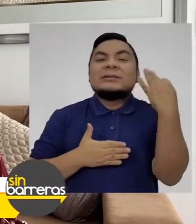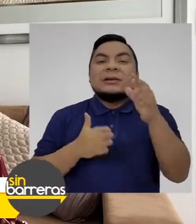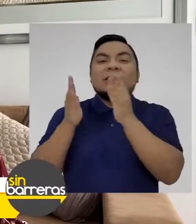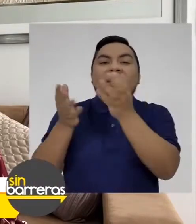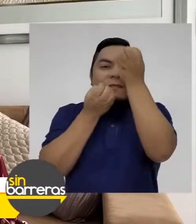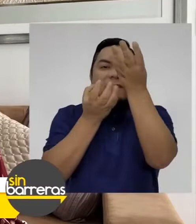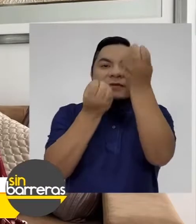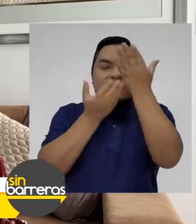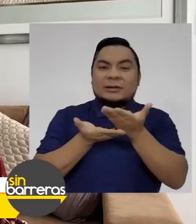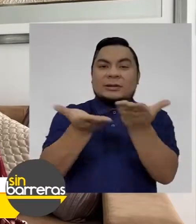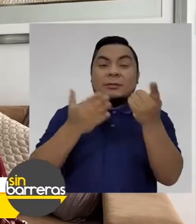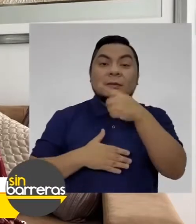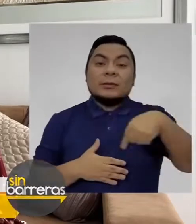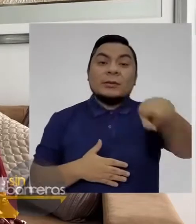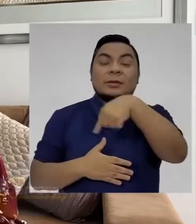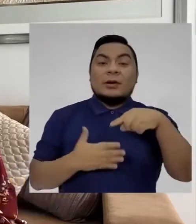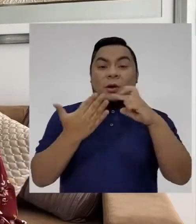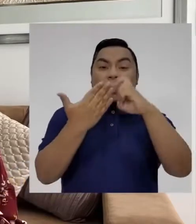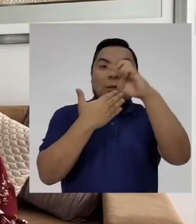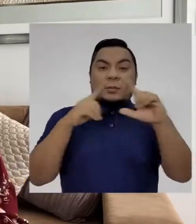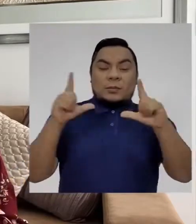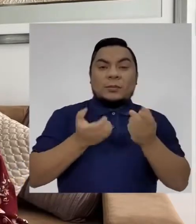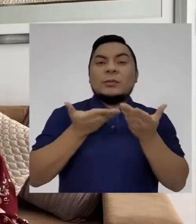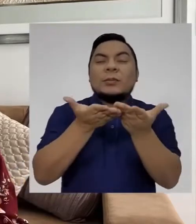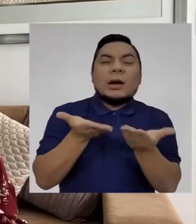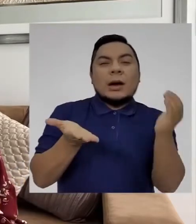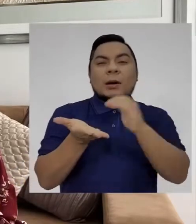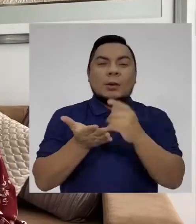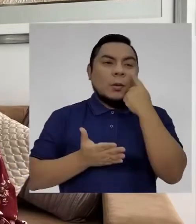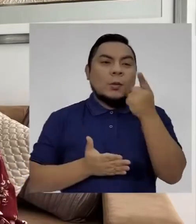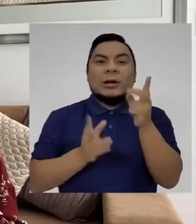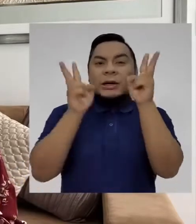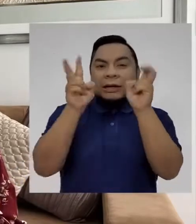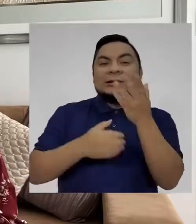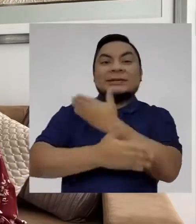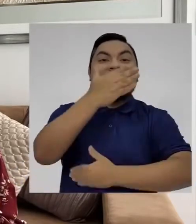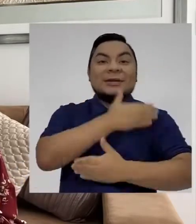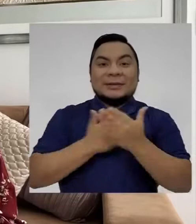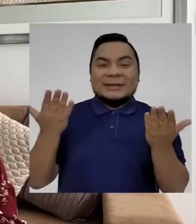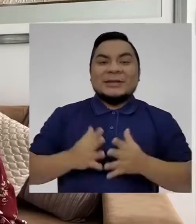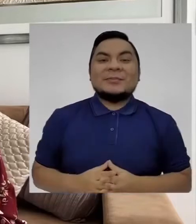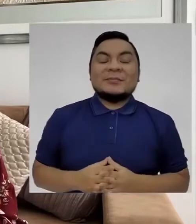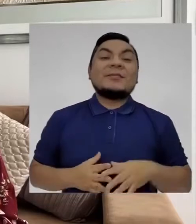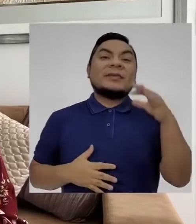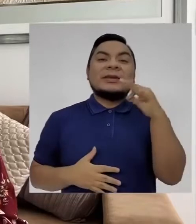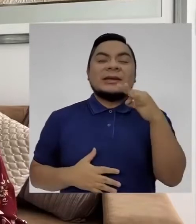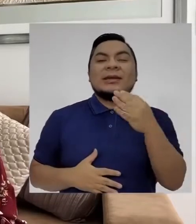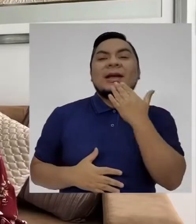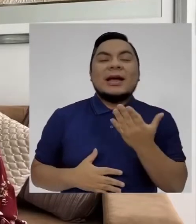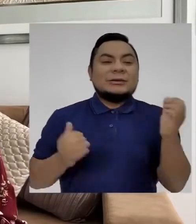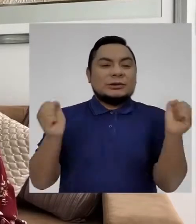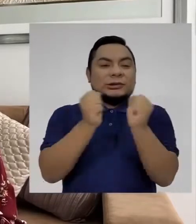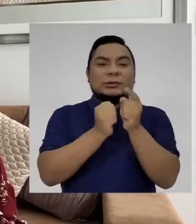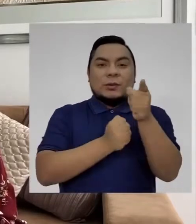preparando información para que en cada programa conozcamos más sobre temas de discapacidad y como siempre